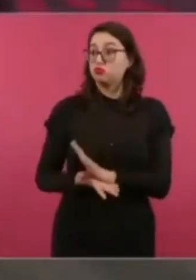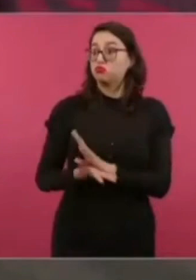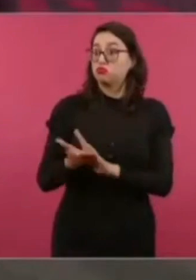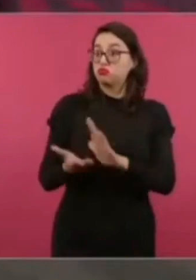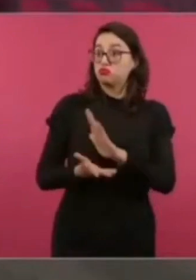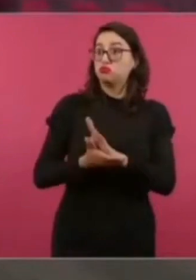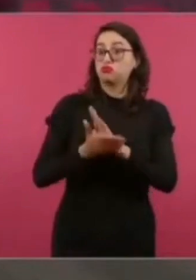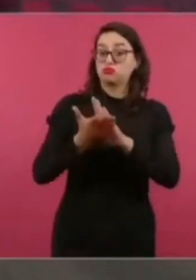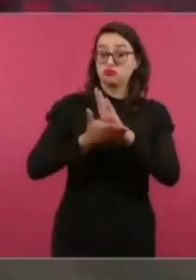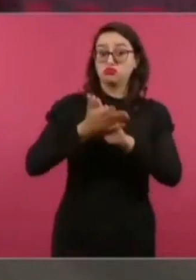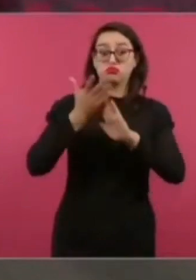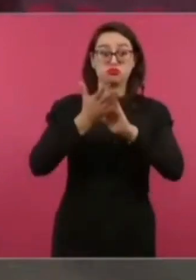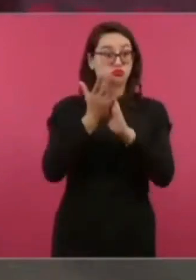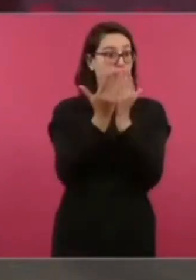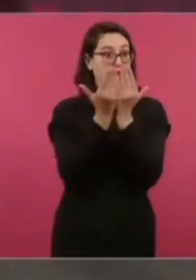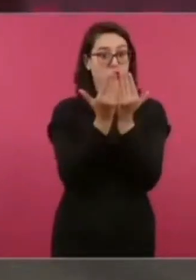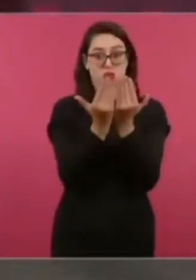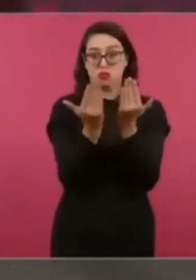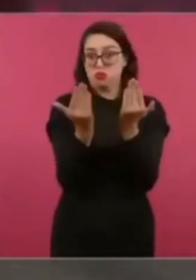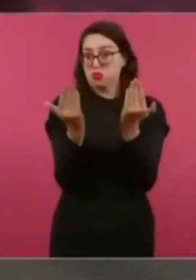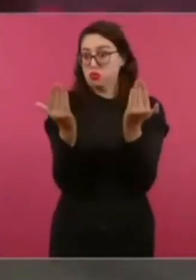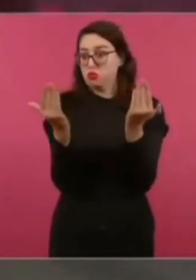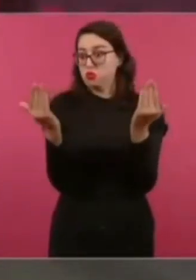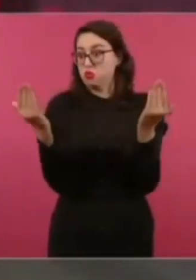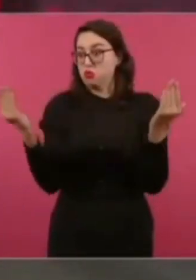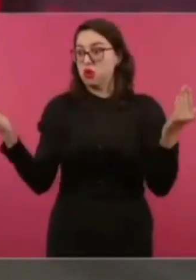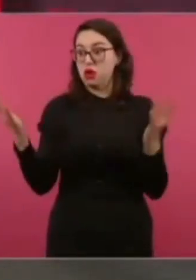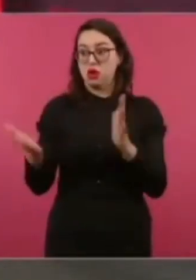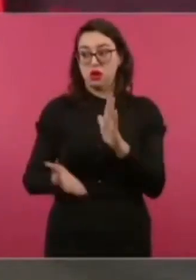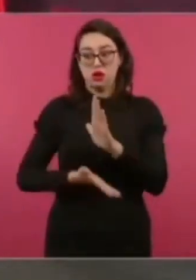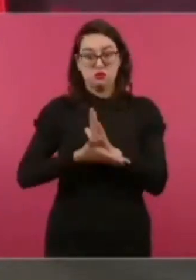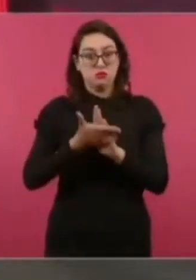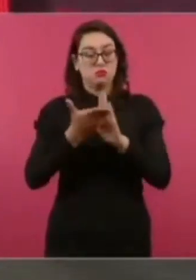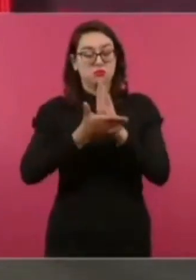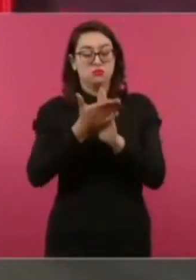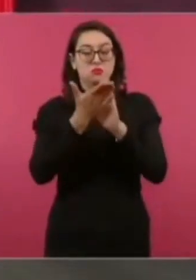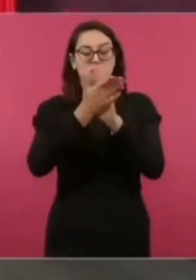por, lo digo de manera respetuosa,